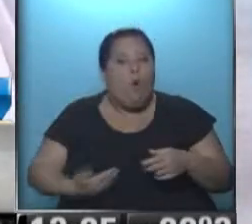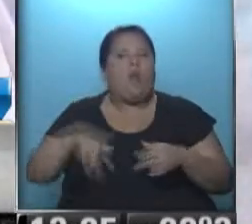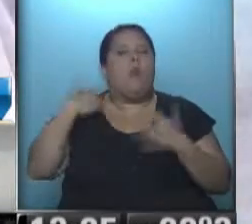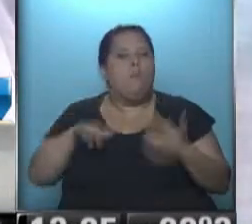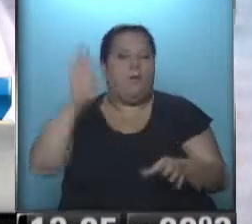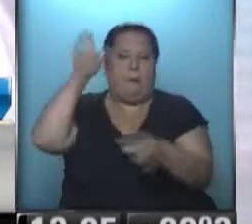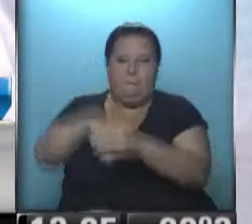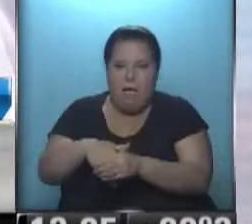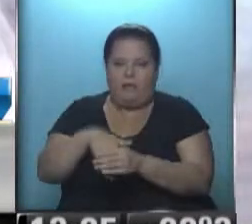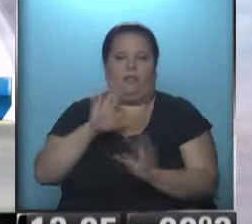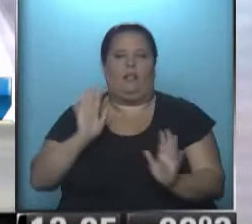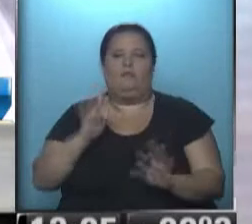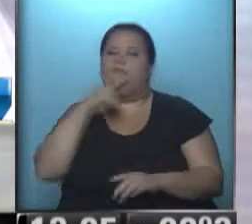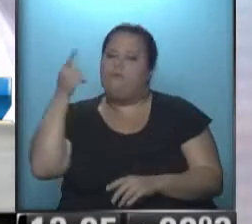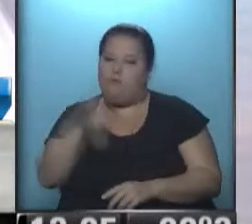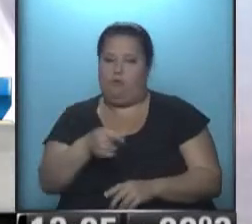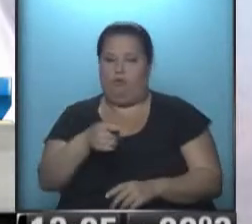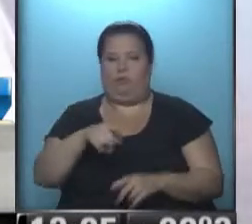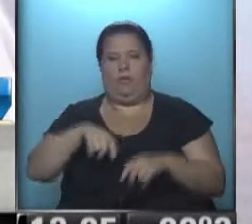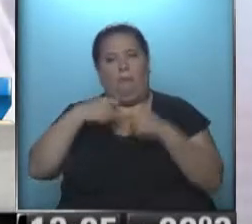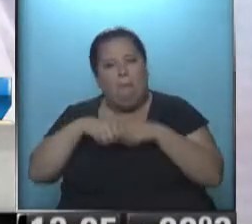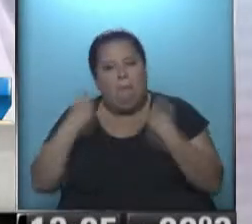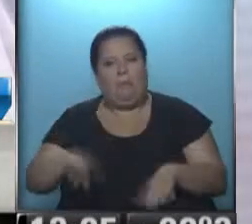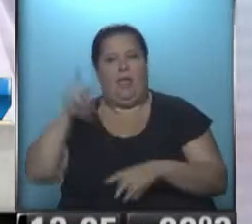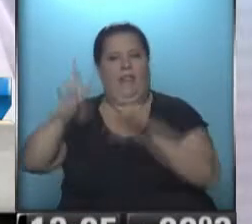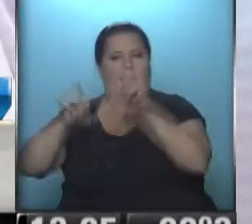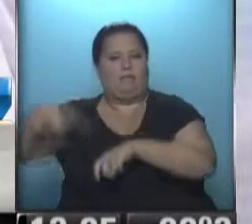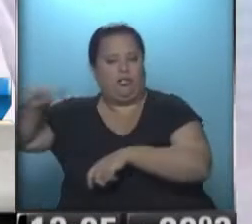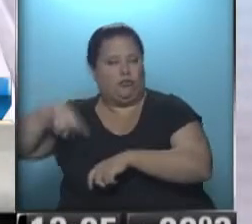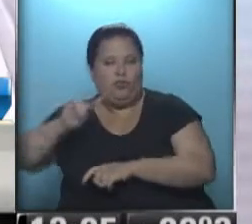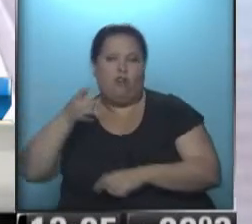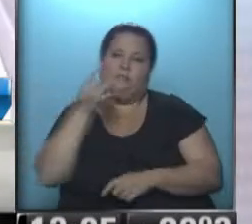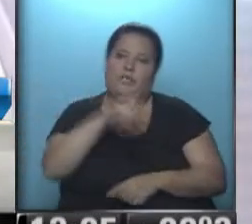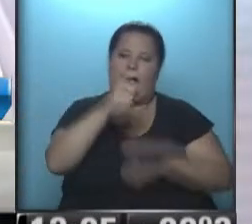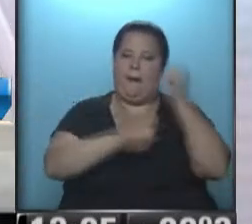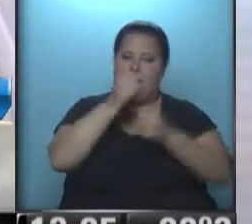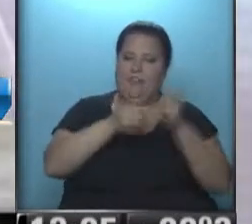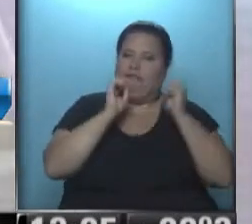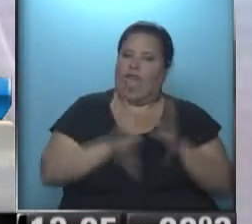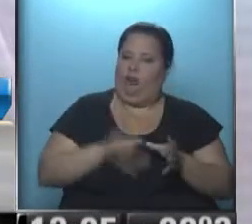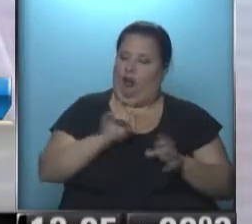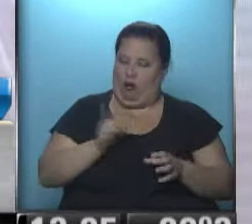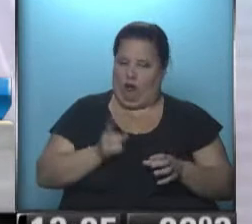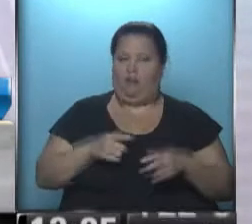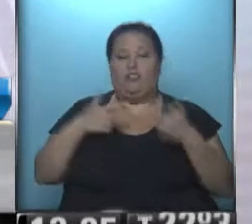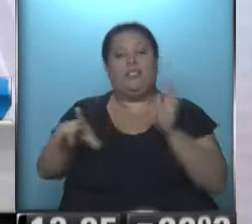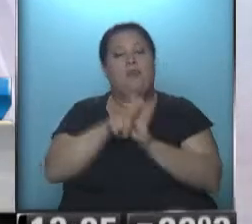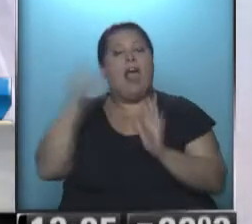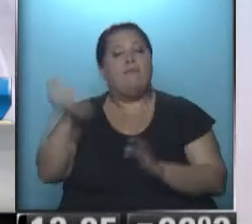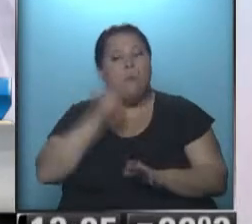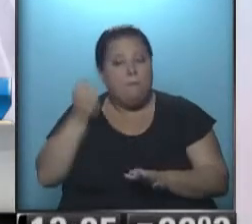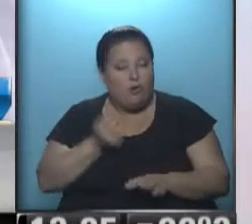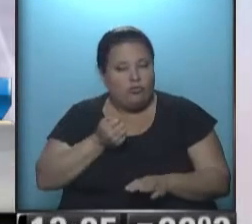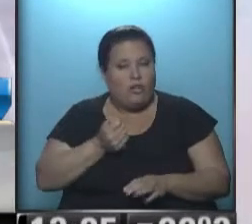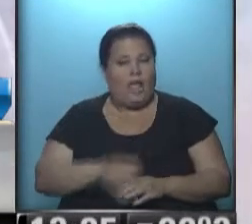para intervenir rápidamente y evitar el perjuicio a todos los consumidores y a todos los actores más débiles de la economía. Así que es una ley importante que